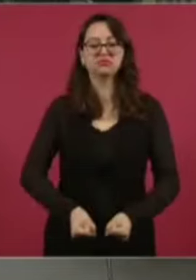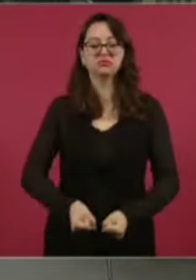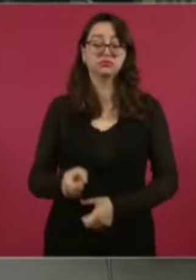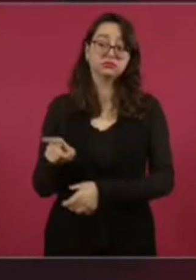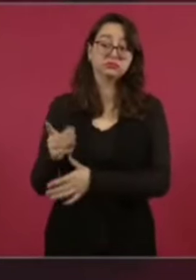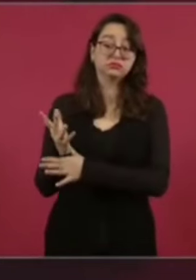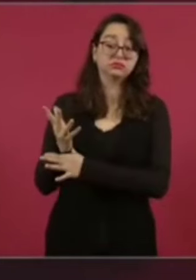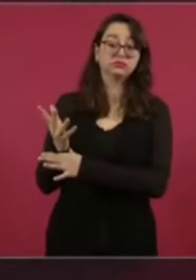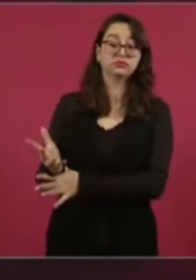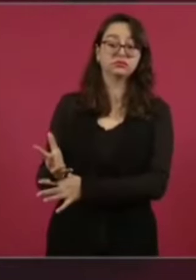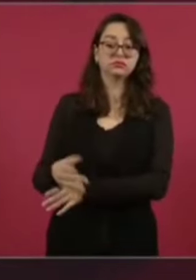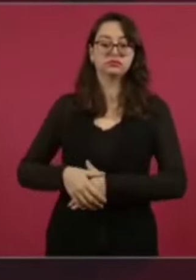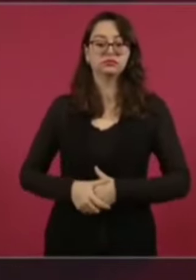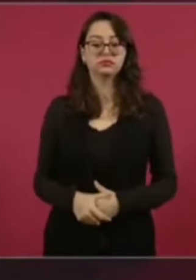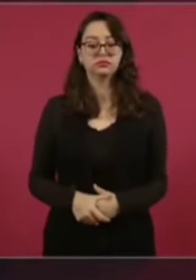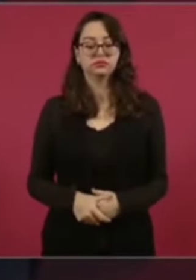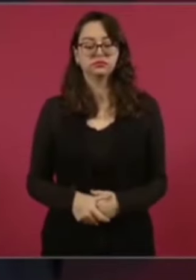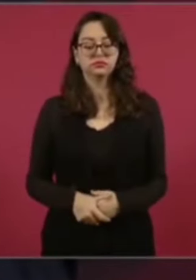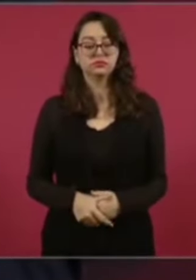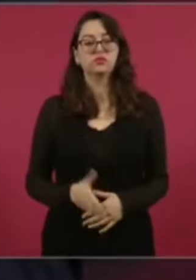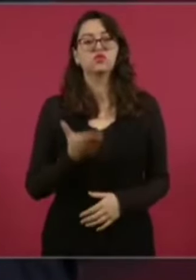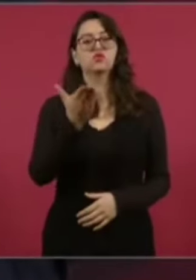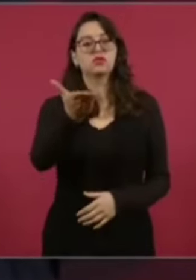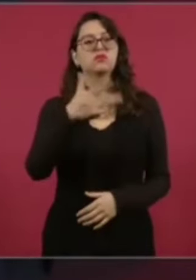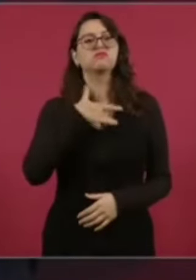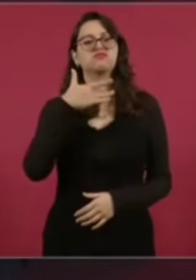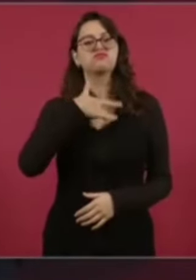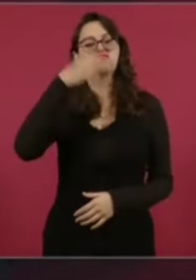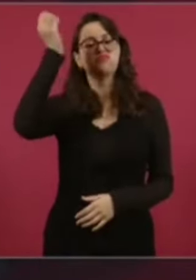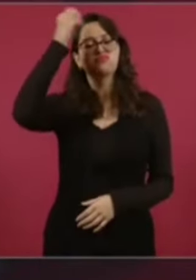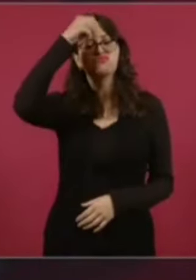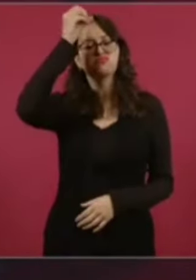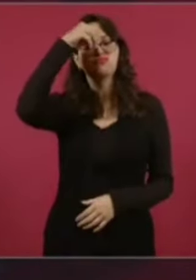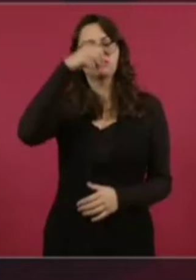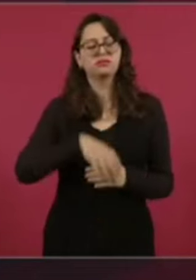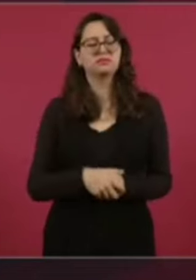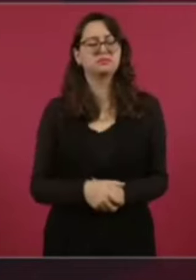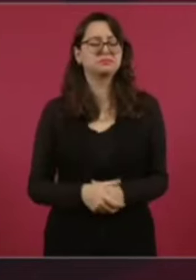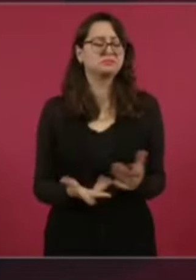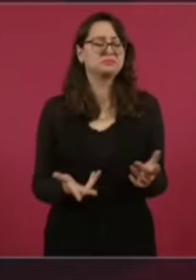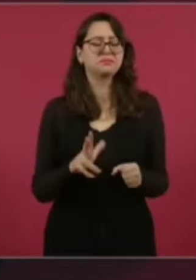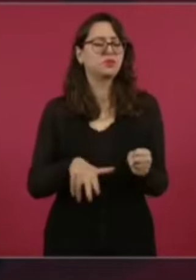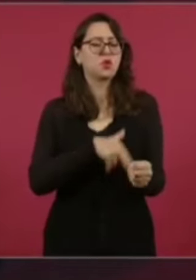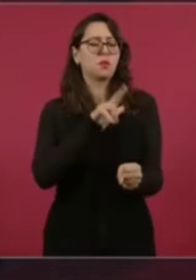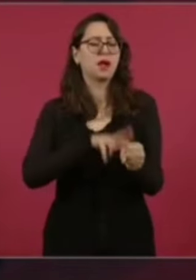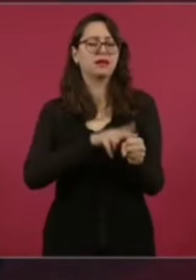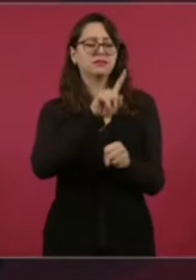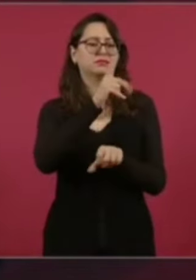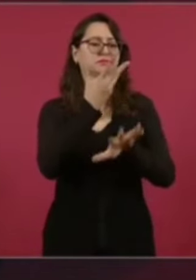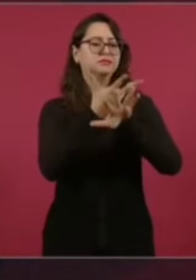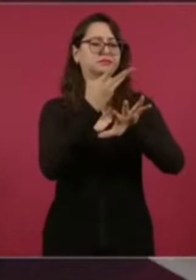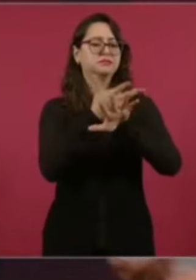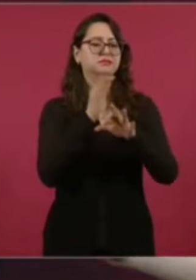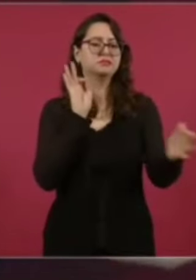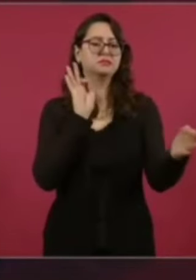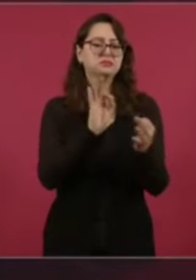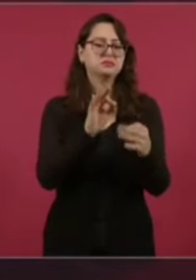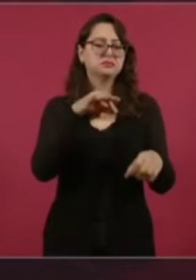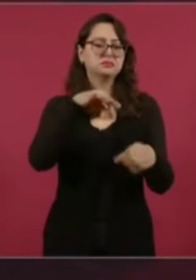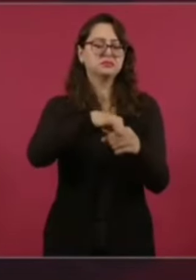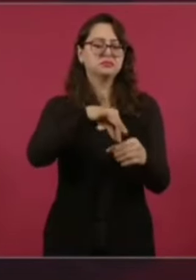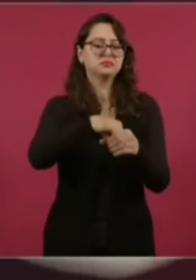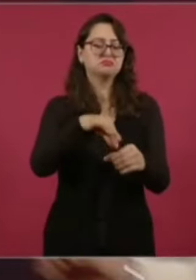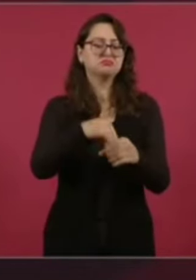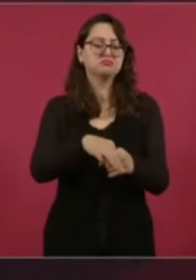Es parte de las campañas en Estados Unidos, se